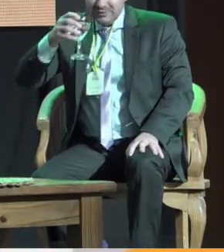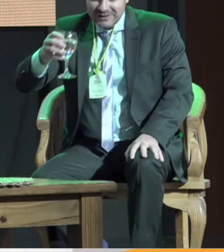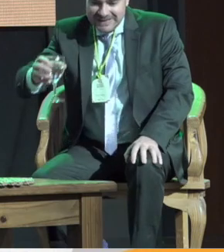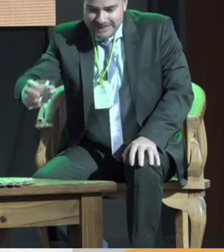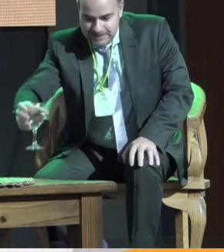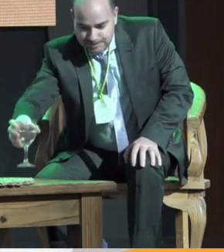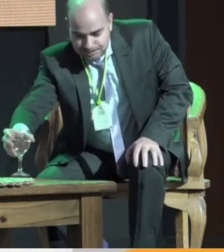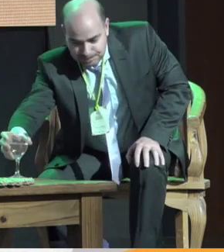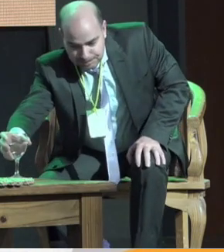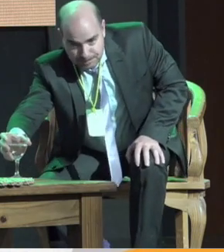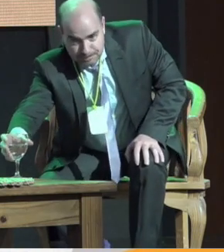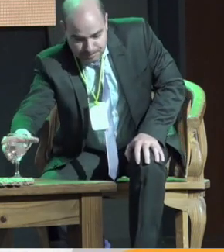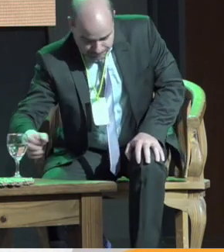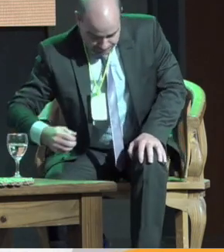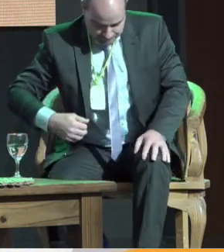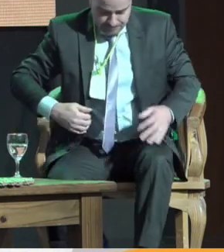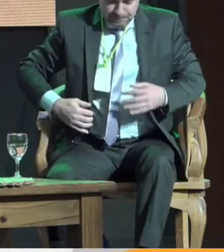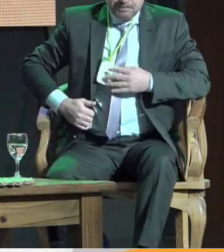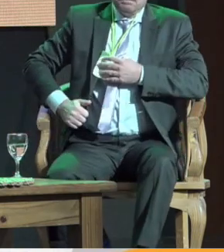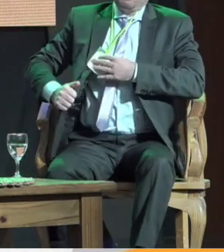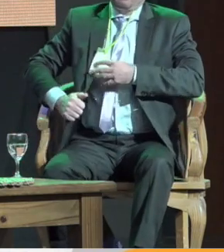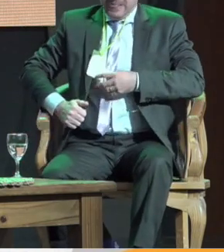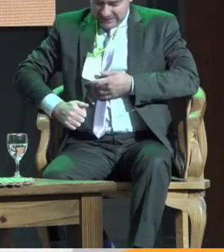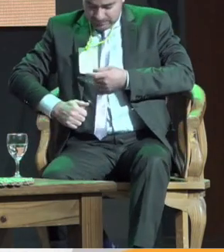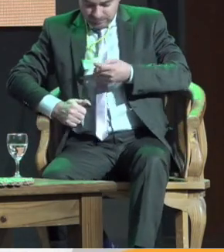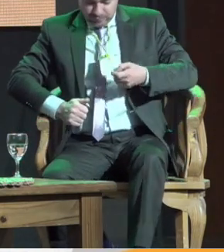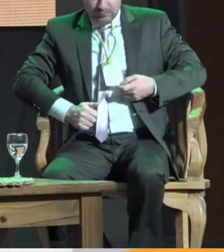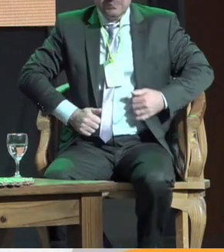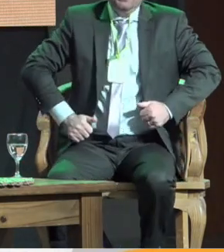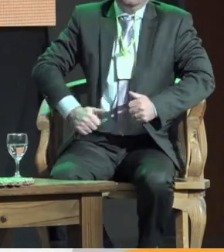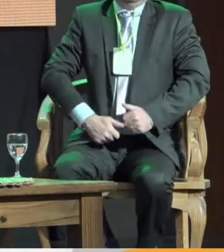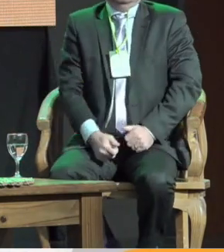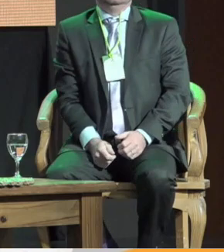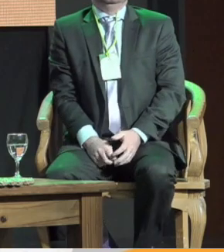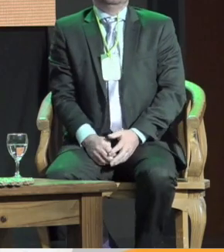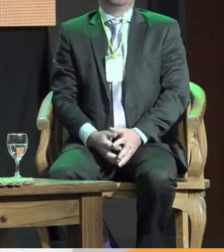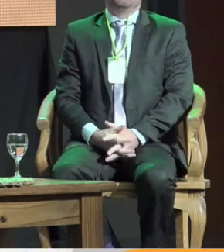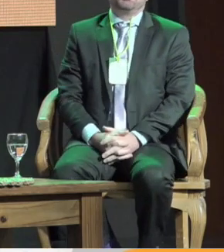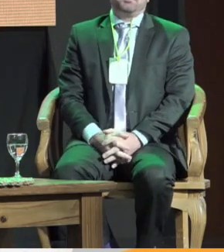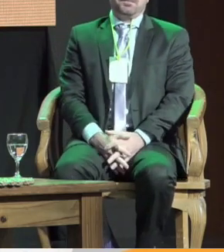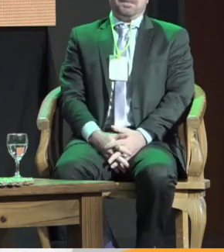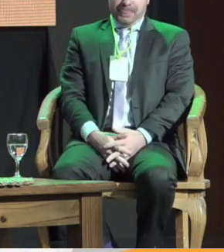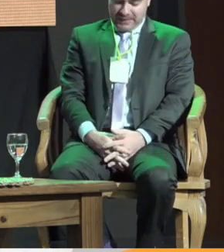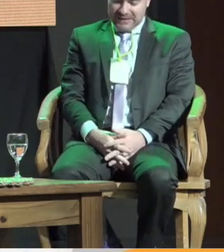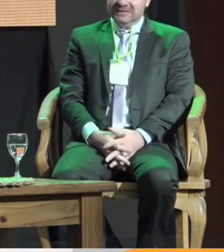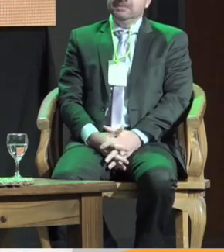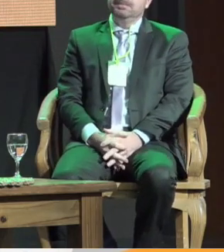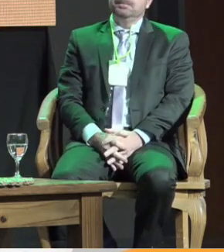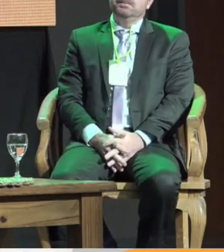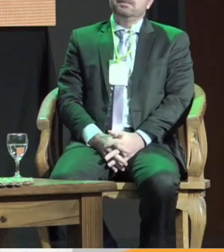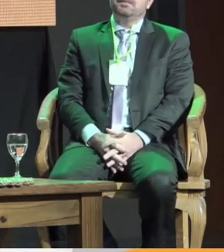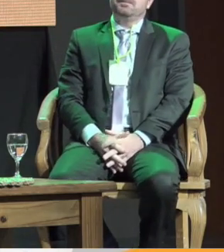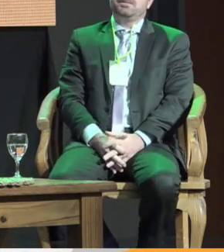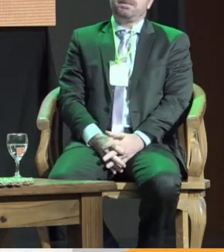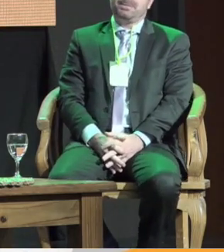teniendo mis colegas agradecer al gobierno de Córdoba Adrián agradecerte personalmente estoy convencido que este es un